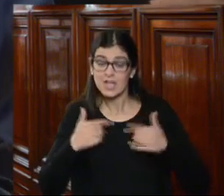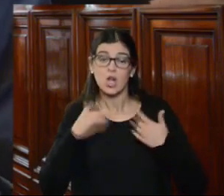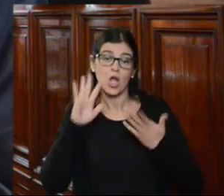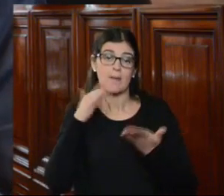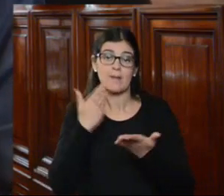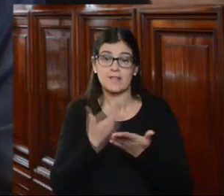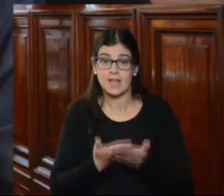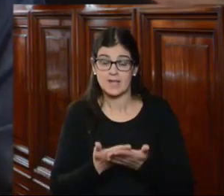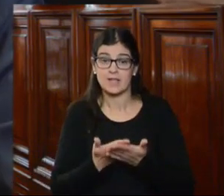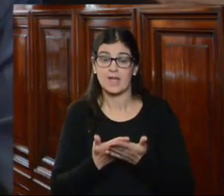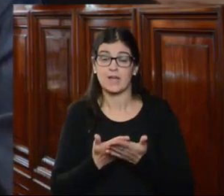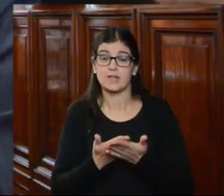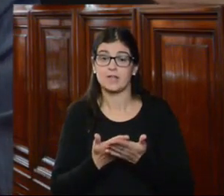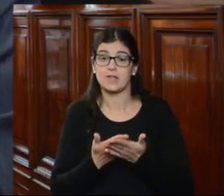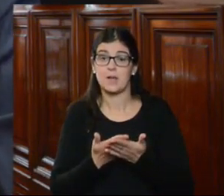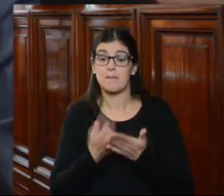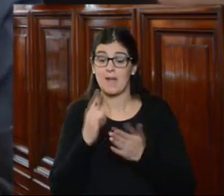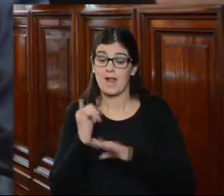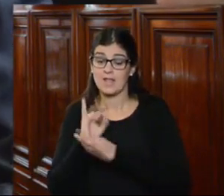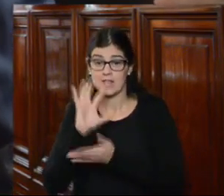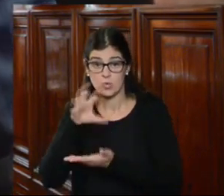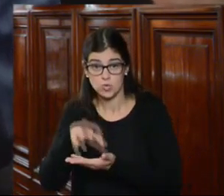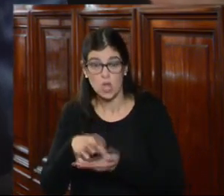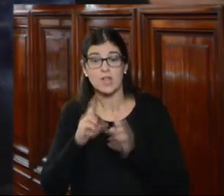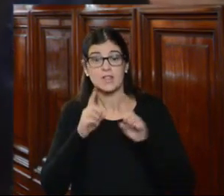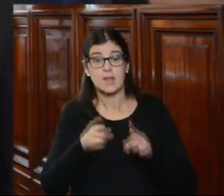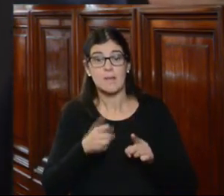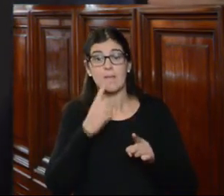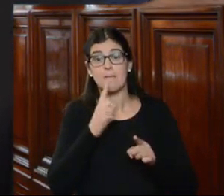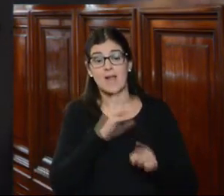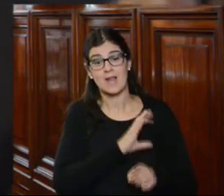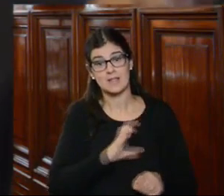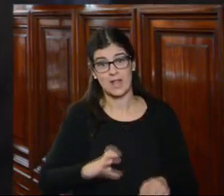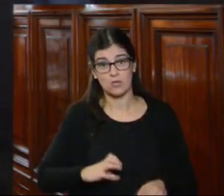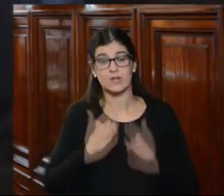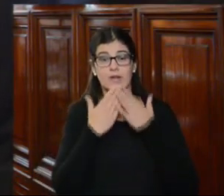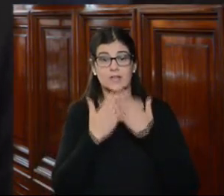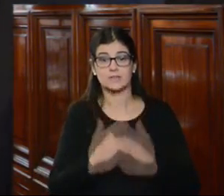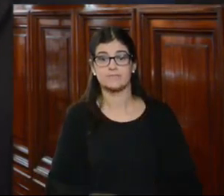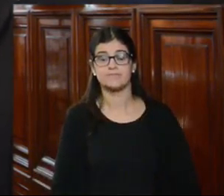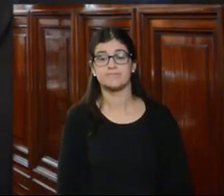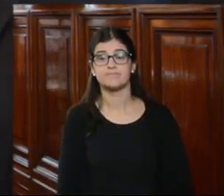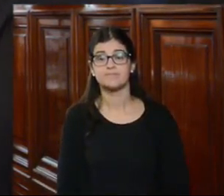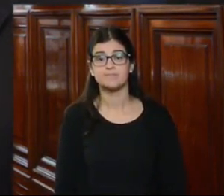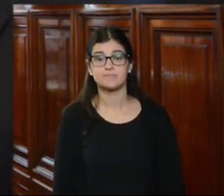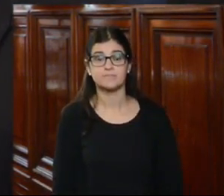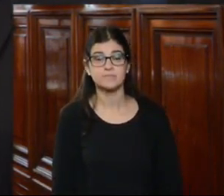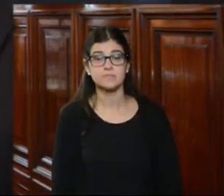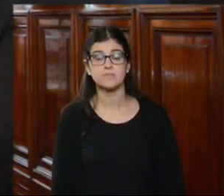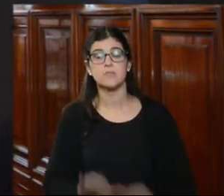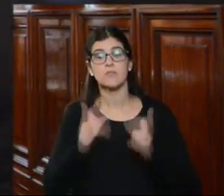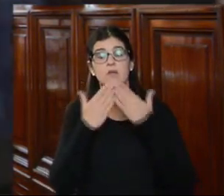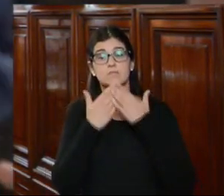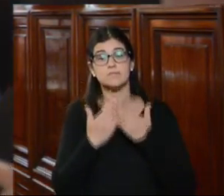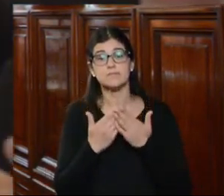plantearía tanto para la institución como para el estado gracias presidente gracias